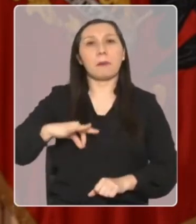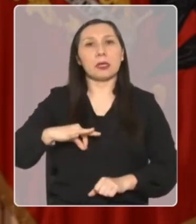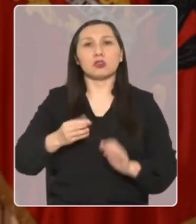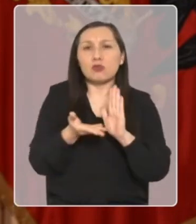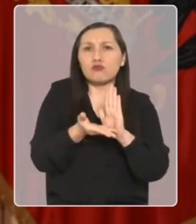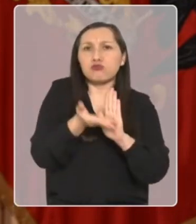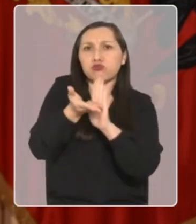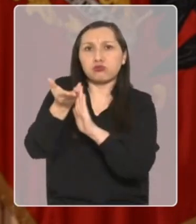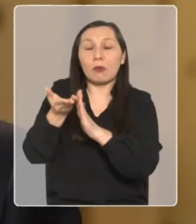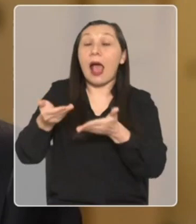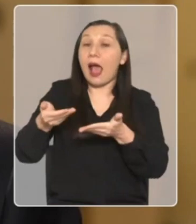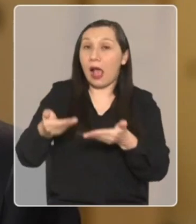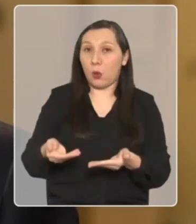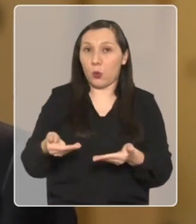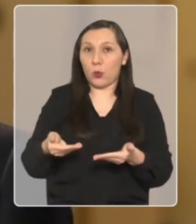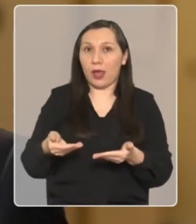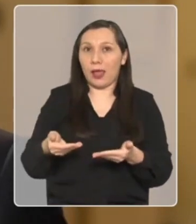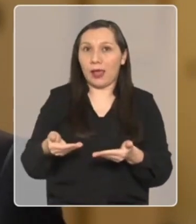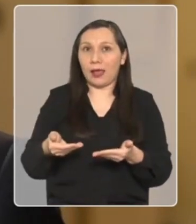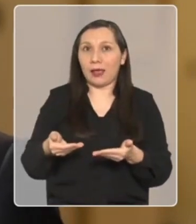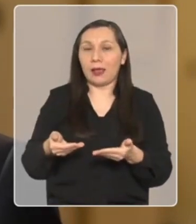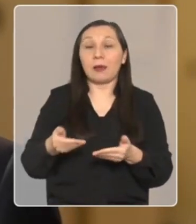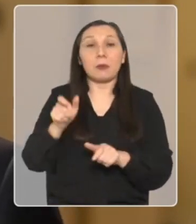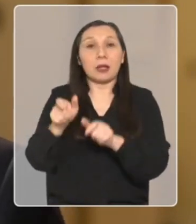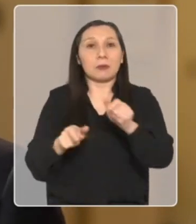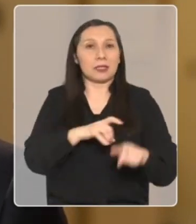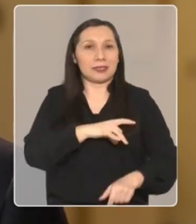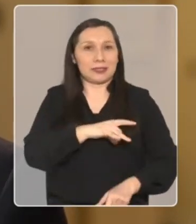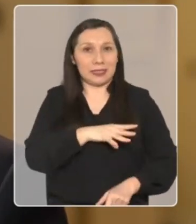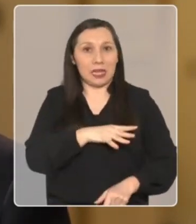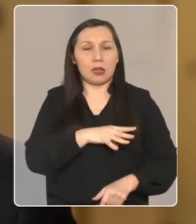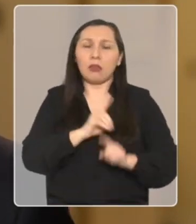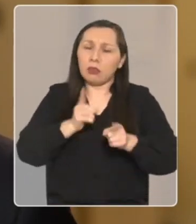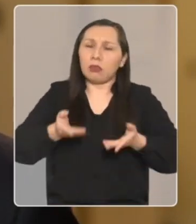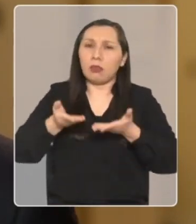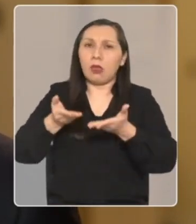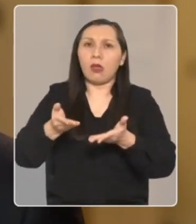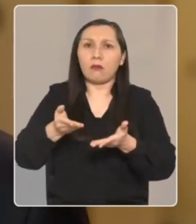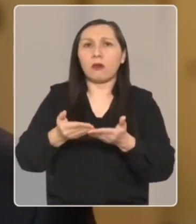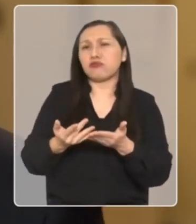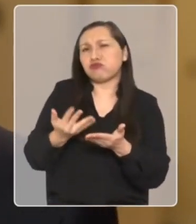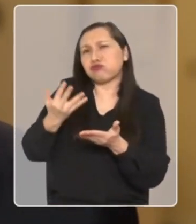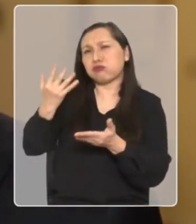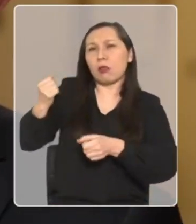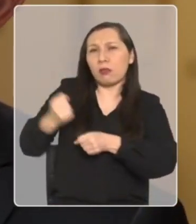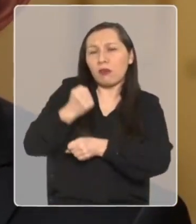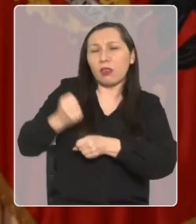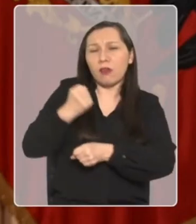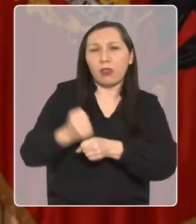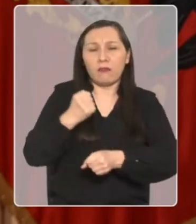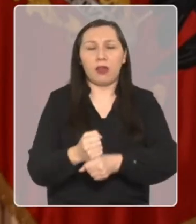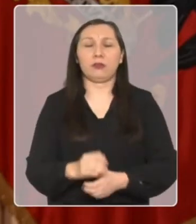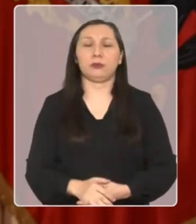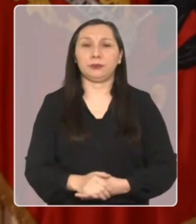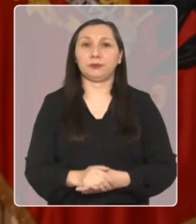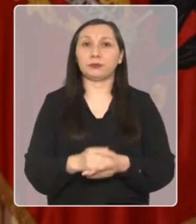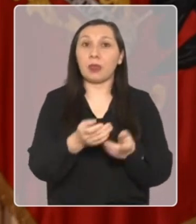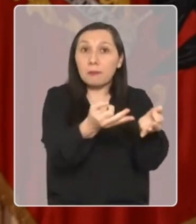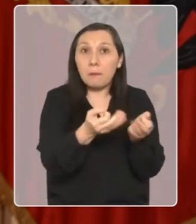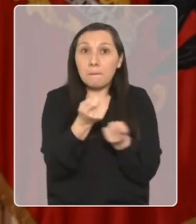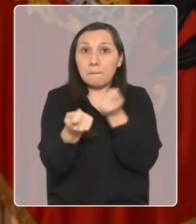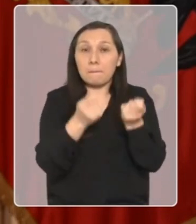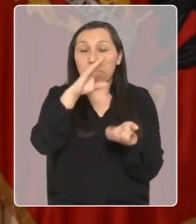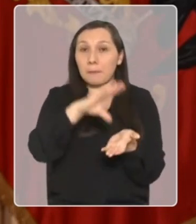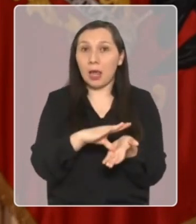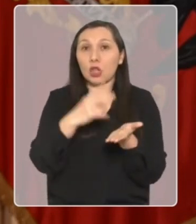pensiones más altas ahora para los chilenos y chilenas que se lo merecen después de una vida de trabajo. El presupuesto de